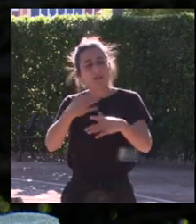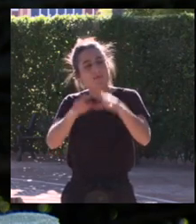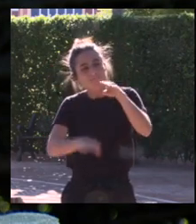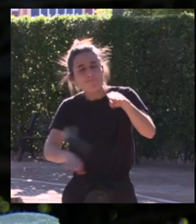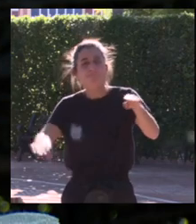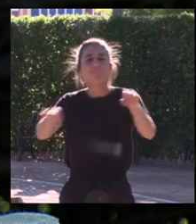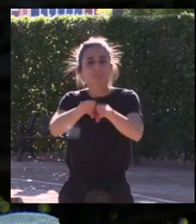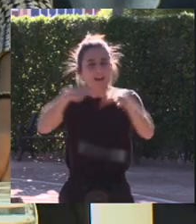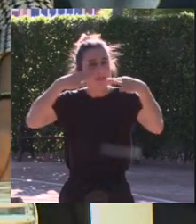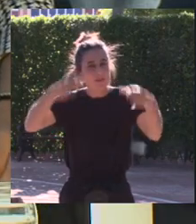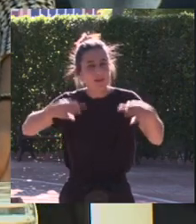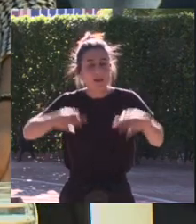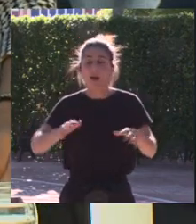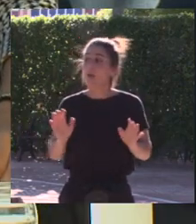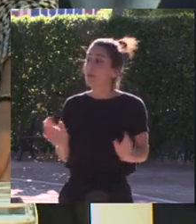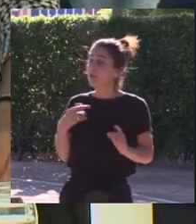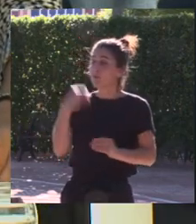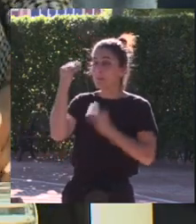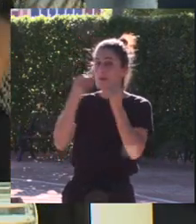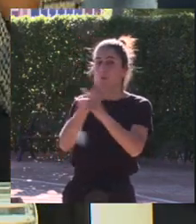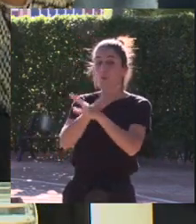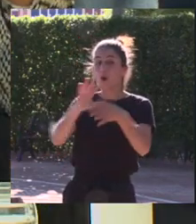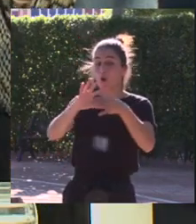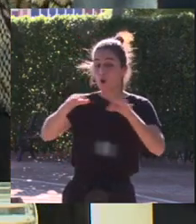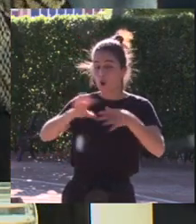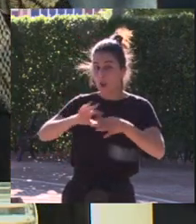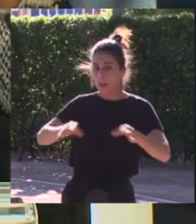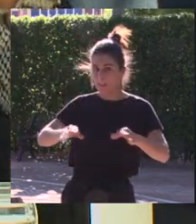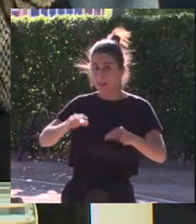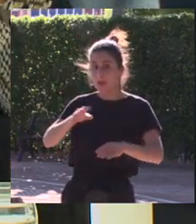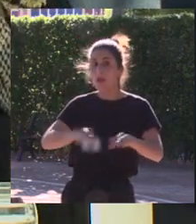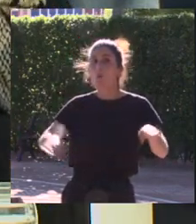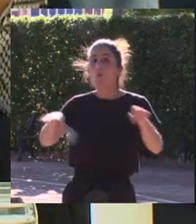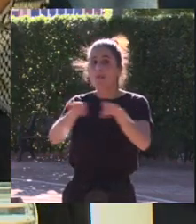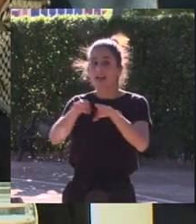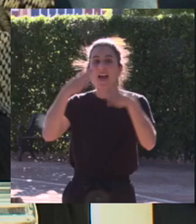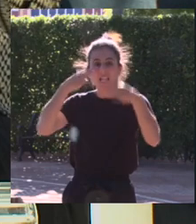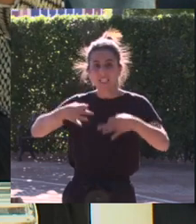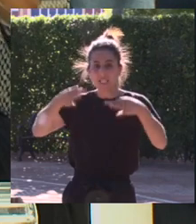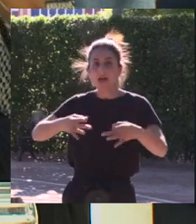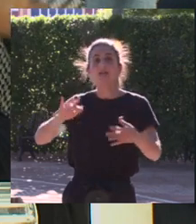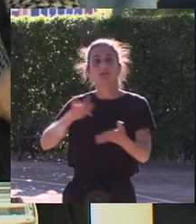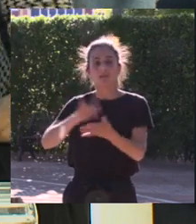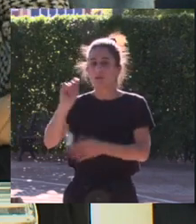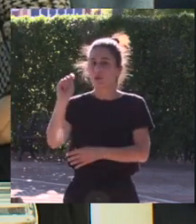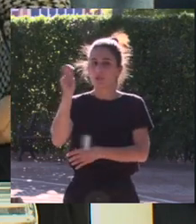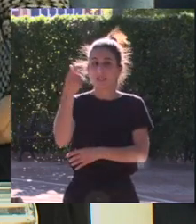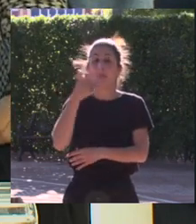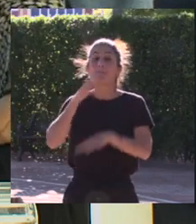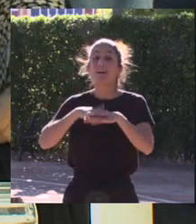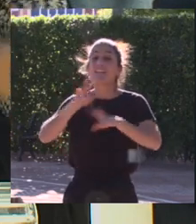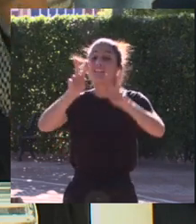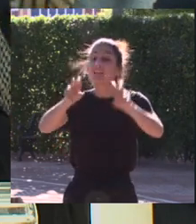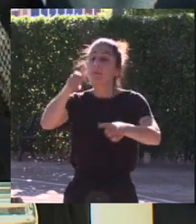en el deporte bueno yo creo que en los Juegos Olímpicos la igualdad real ha llegado en lo que es la participación